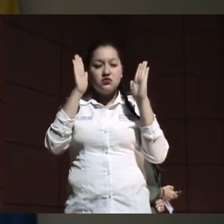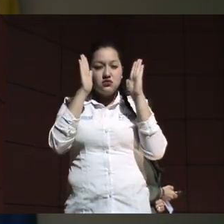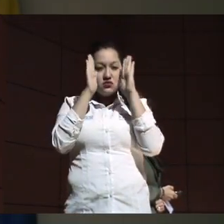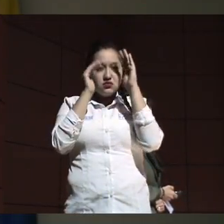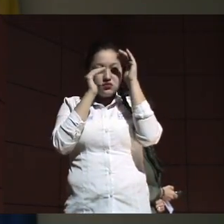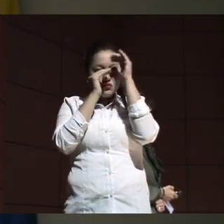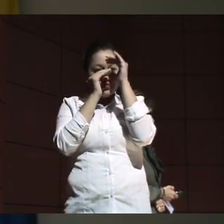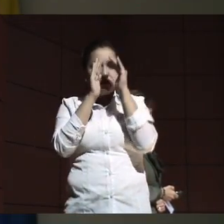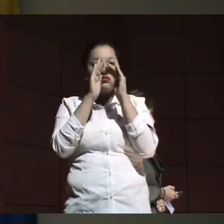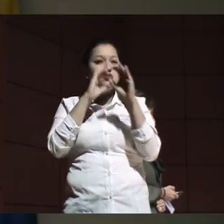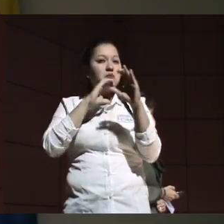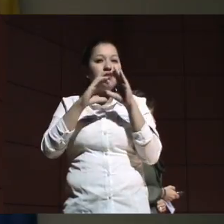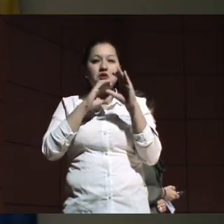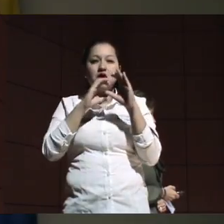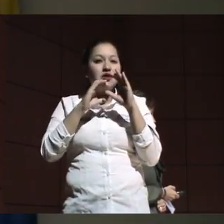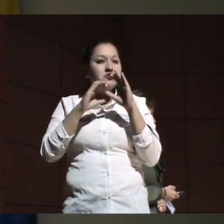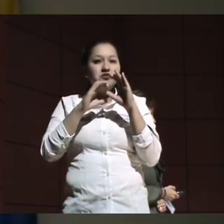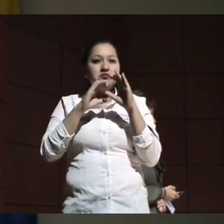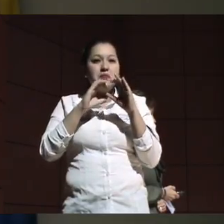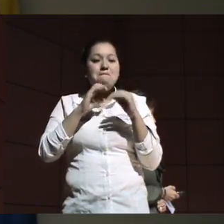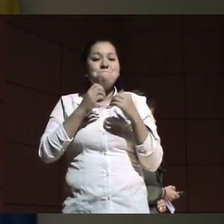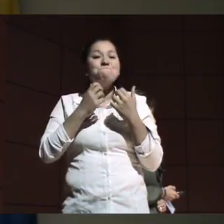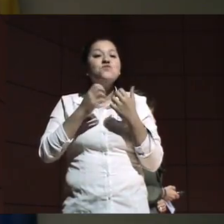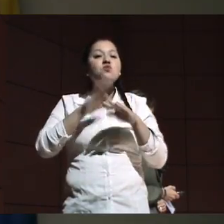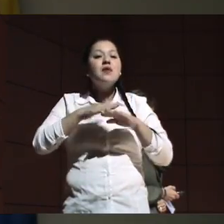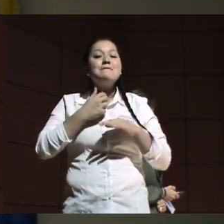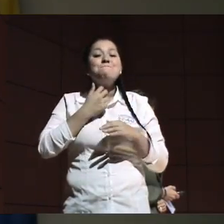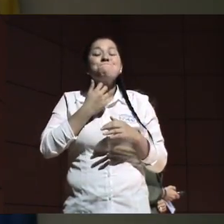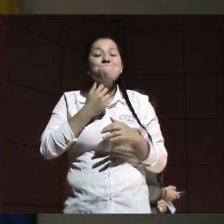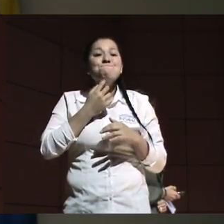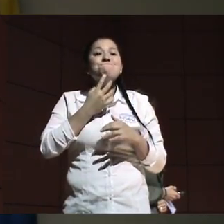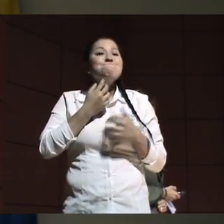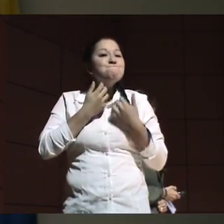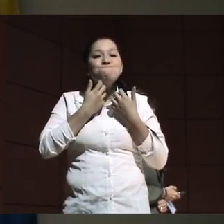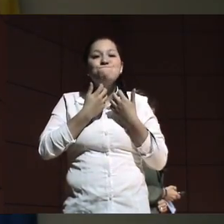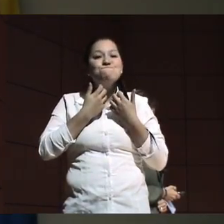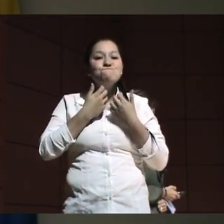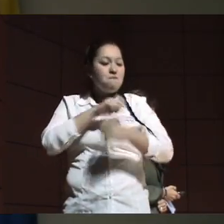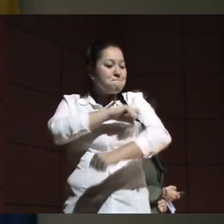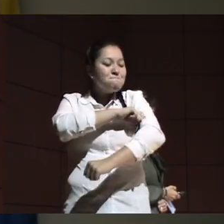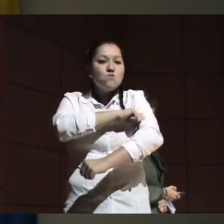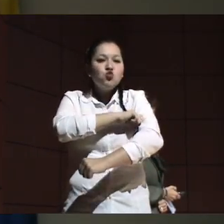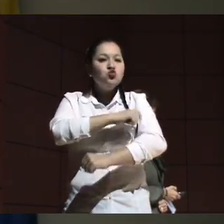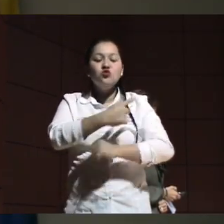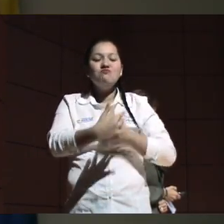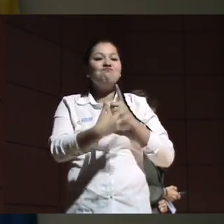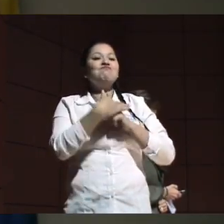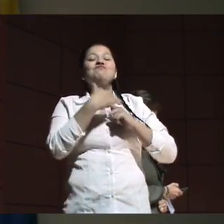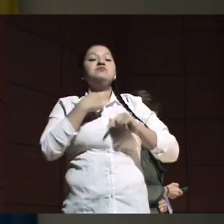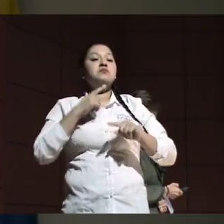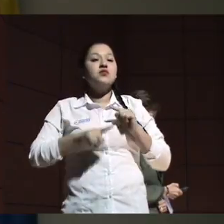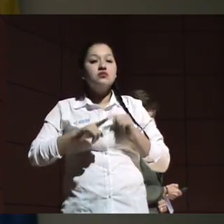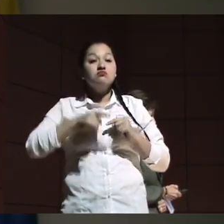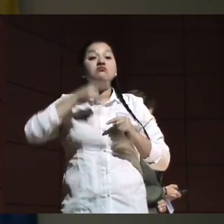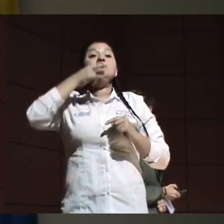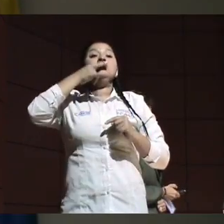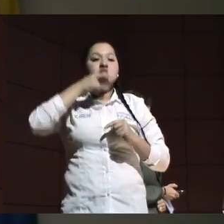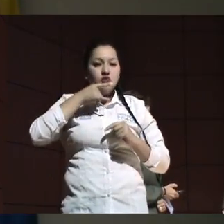capacidad de comunicación, porque el músculo se atrofia, dificultad para deglución y dificultad para respirar.